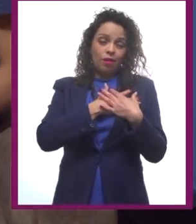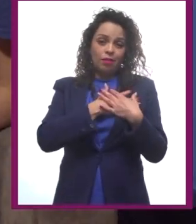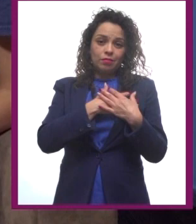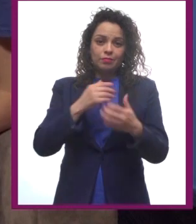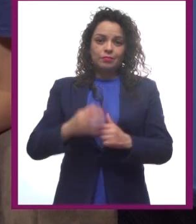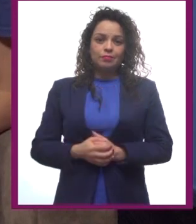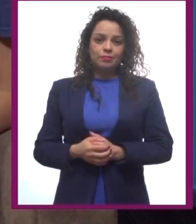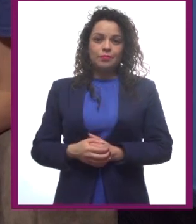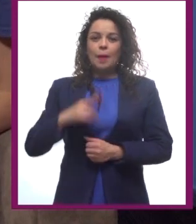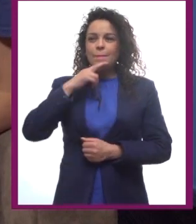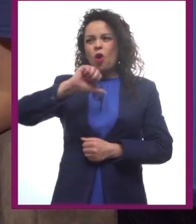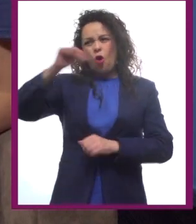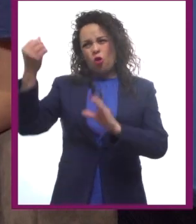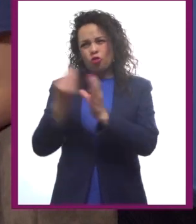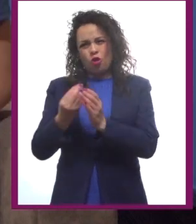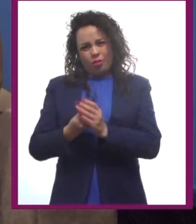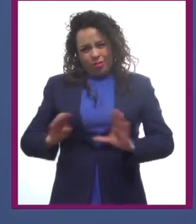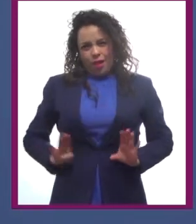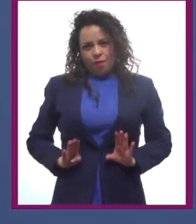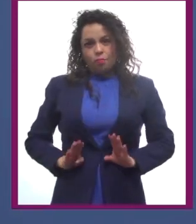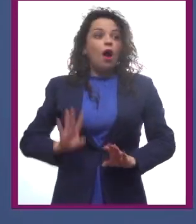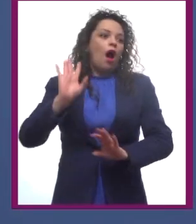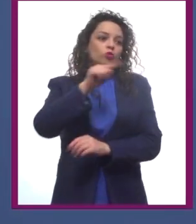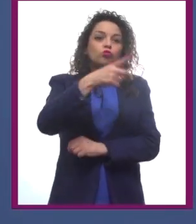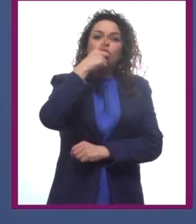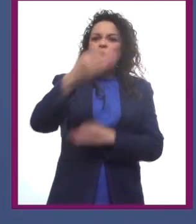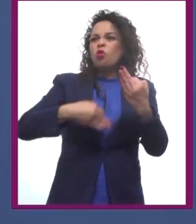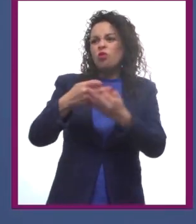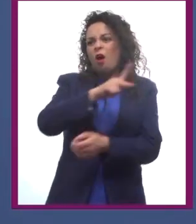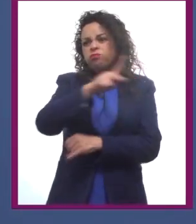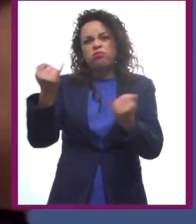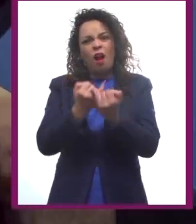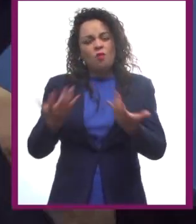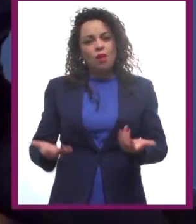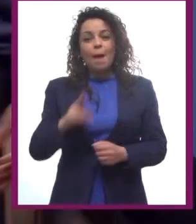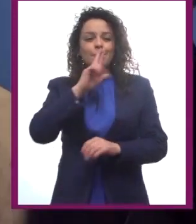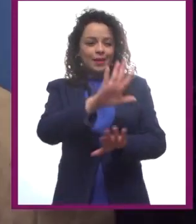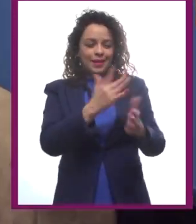que todas son iguales. Espérame, voy por las palomitas.